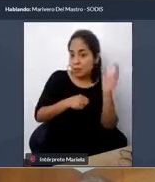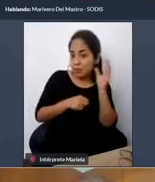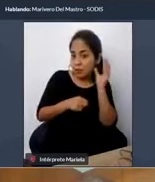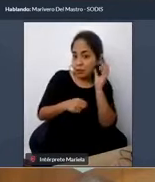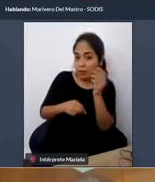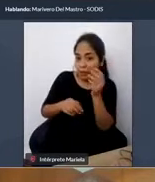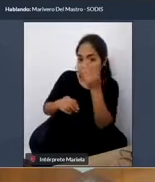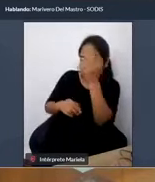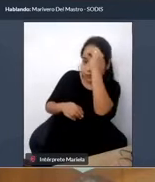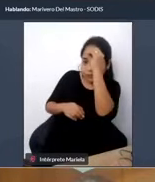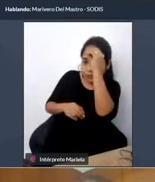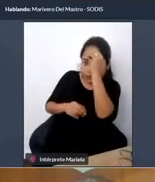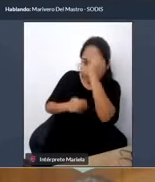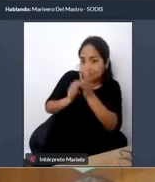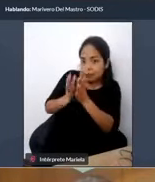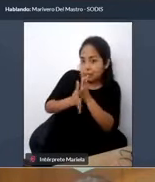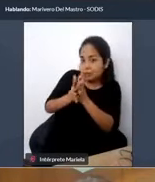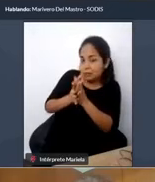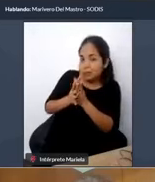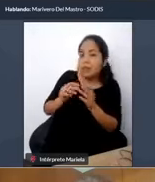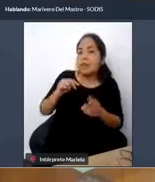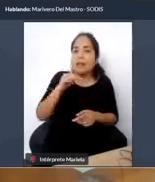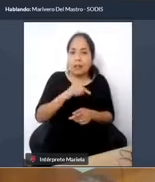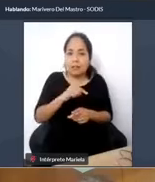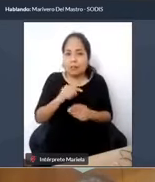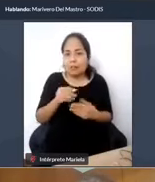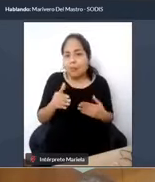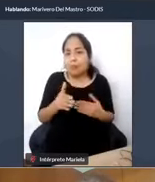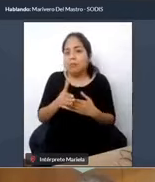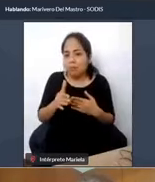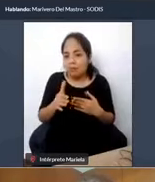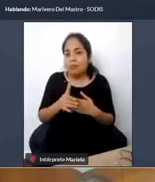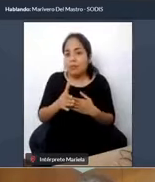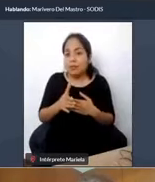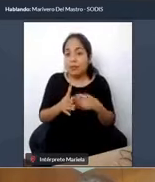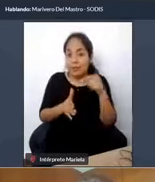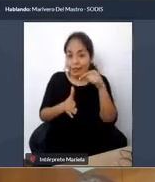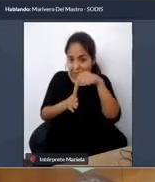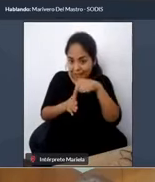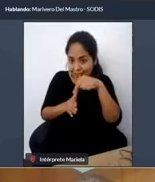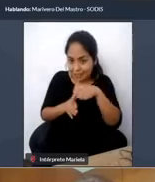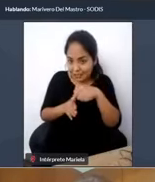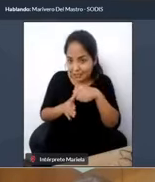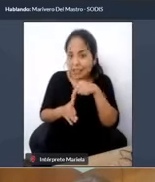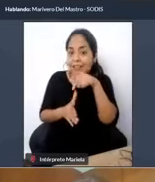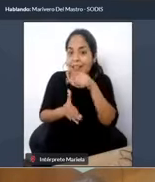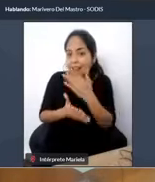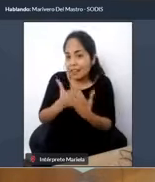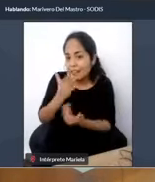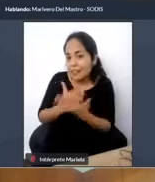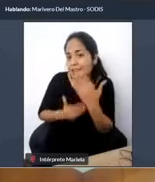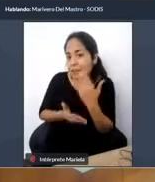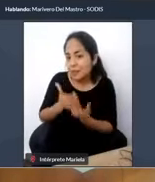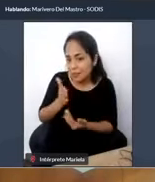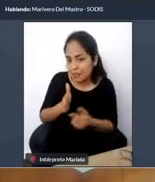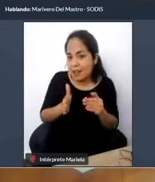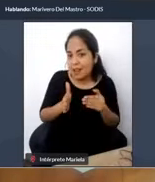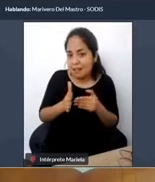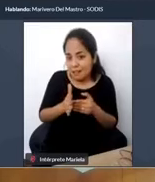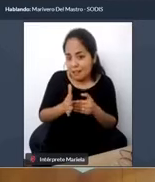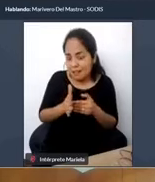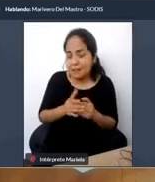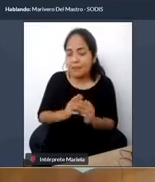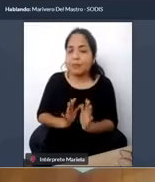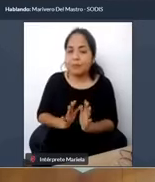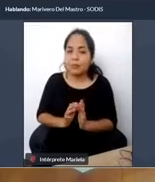entender a la discapacidad no como una incapacidad, sino algo generado por el entorno, por la sociedad, y entender